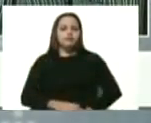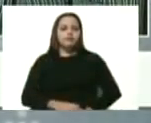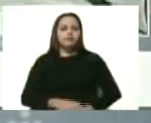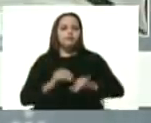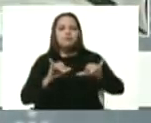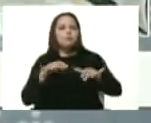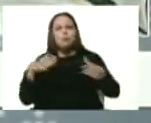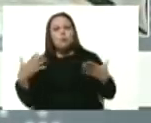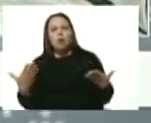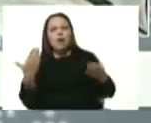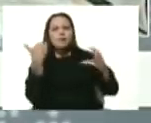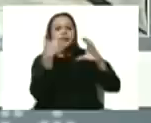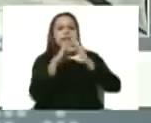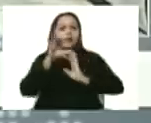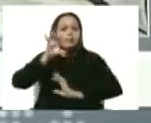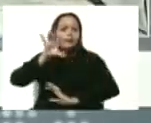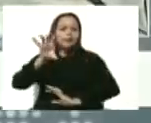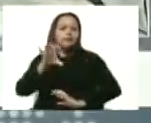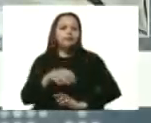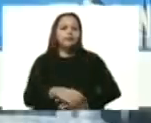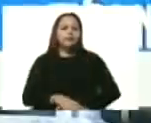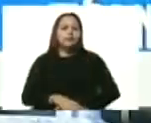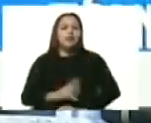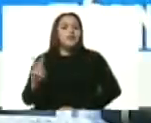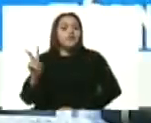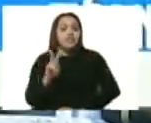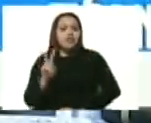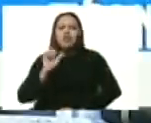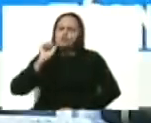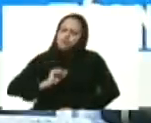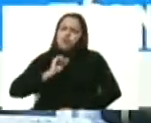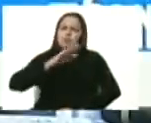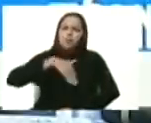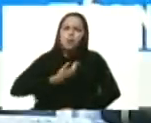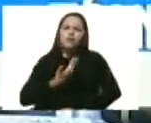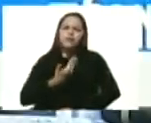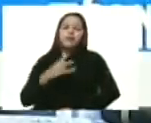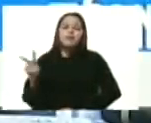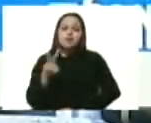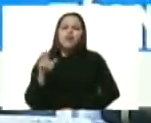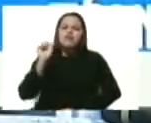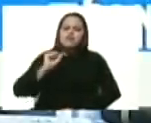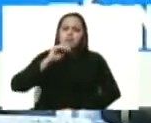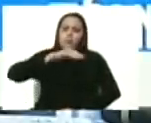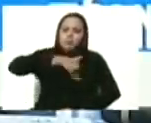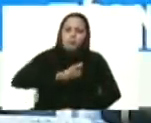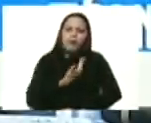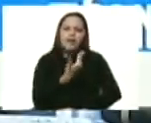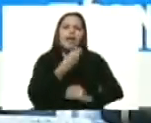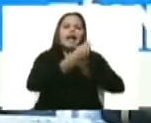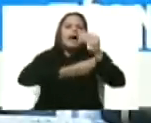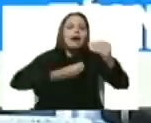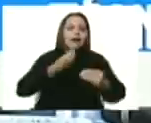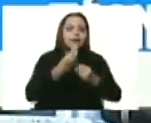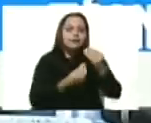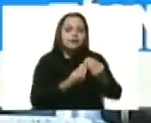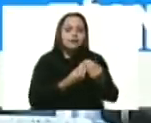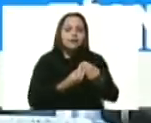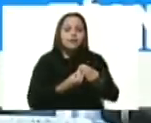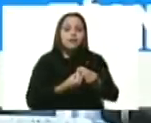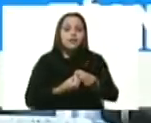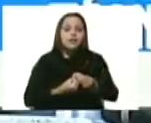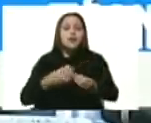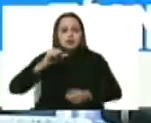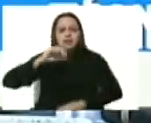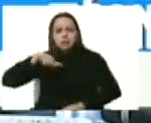¿cuál es el mensaje para el país? Que Venezuela sí puede, Venezuela sí puede producir, Venezuela sí